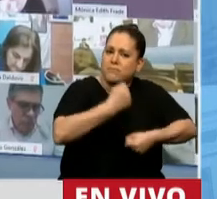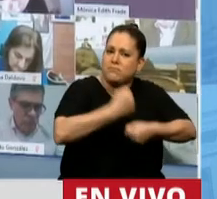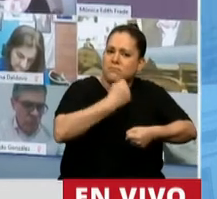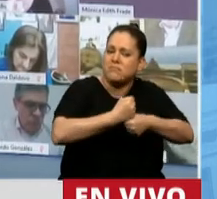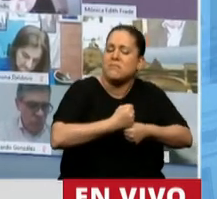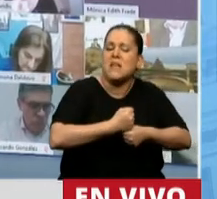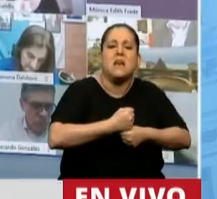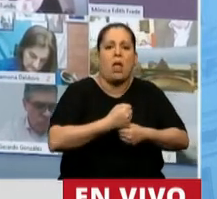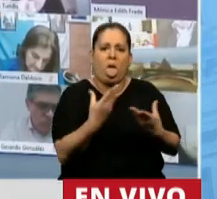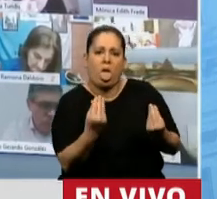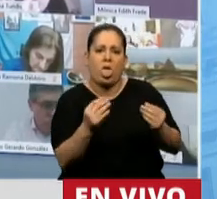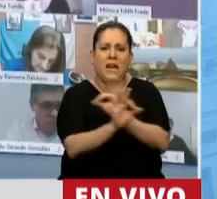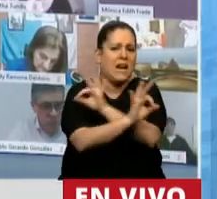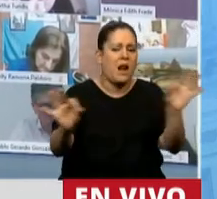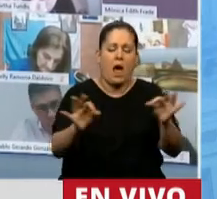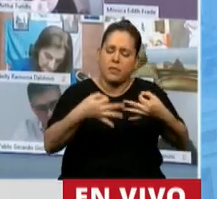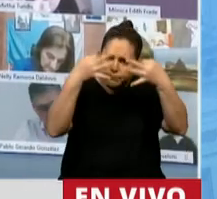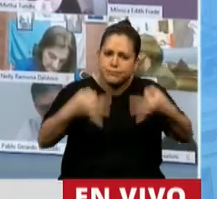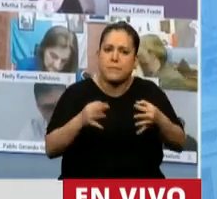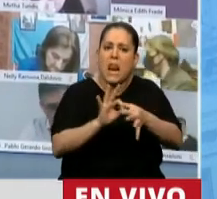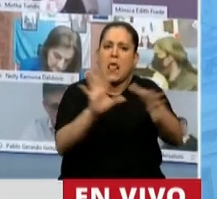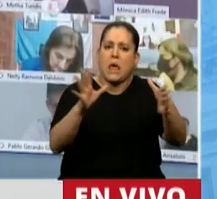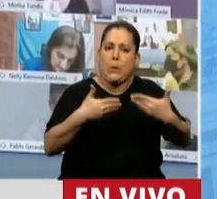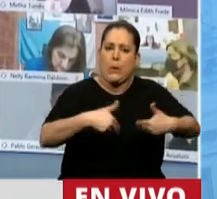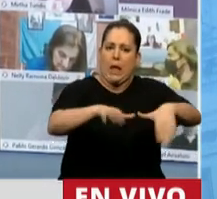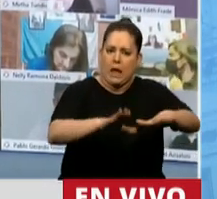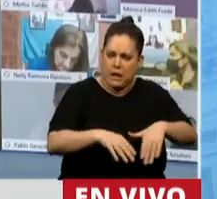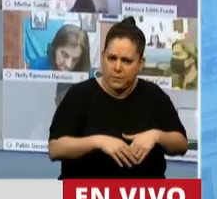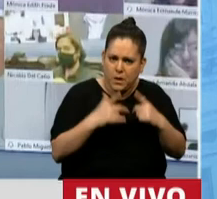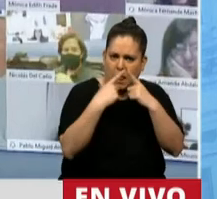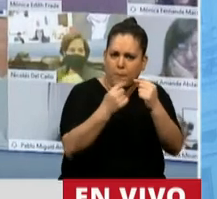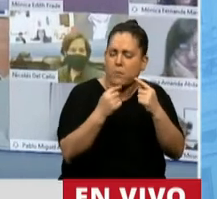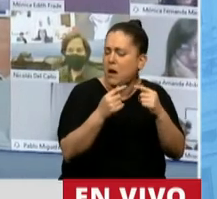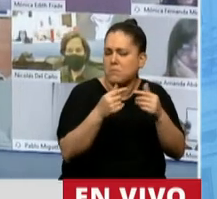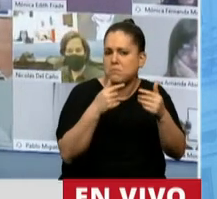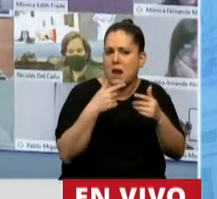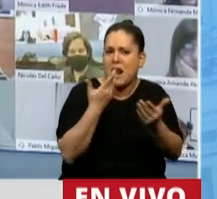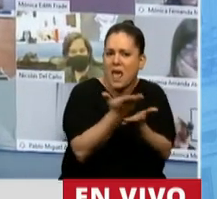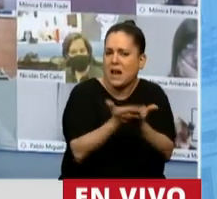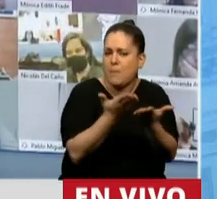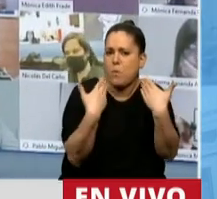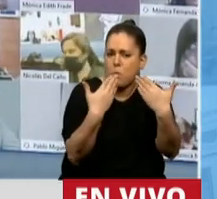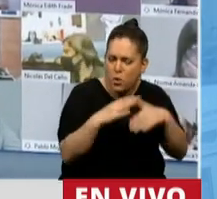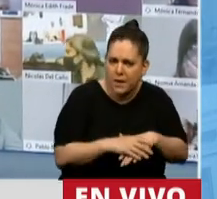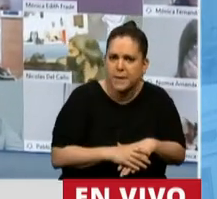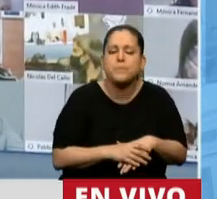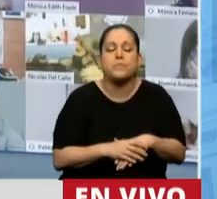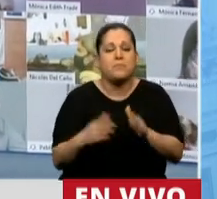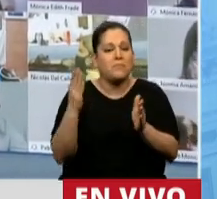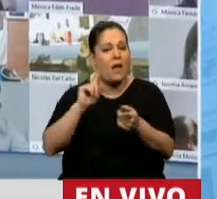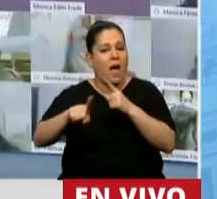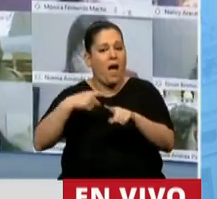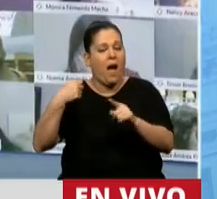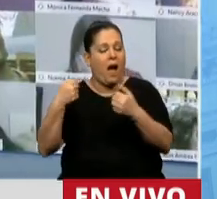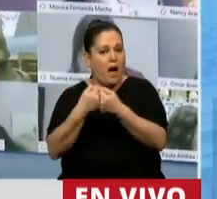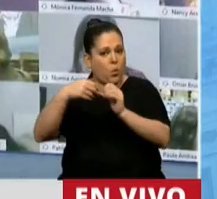sin temor ni represalias. El acuerdo Escazú es una alarma y una advertencia sobre la